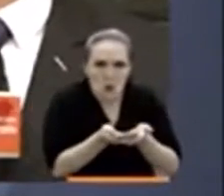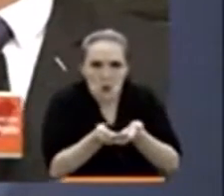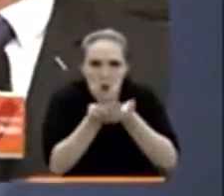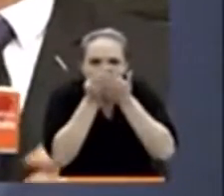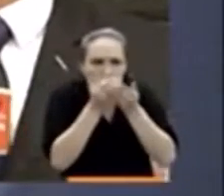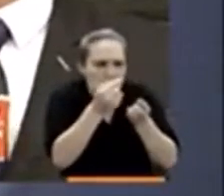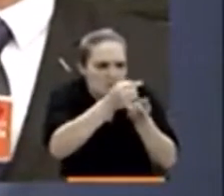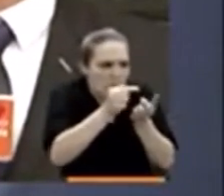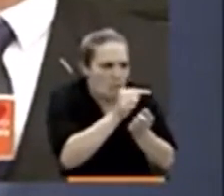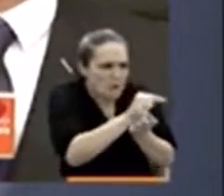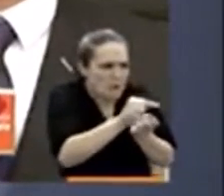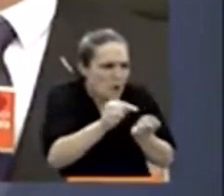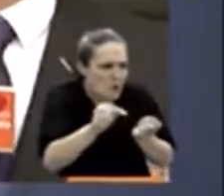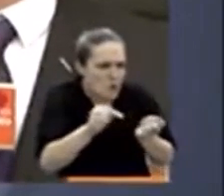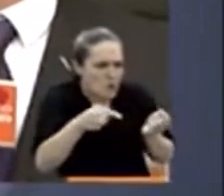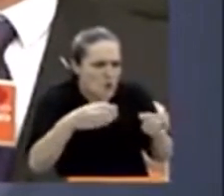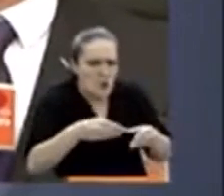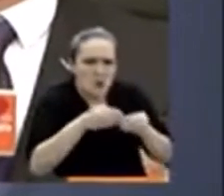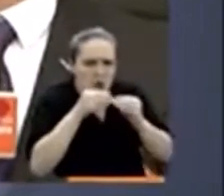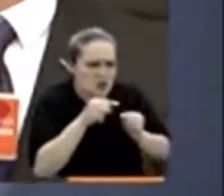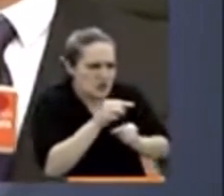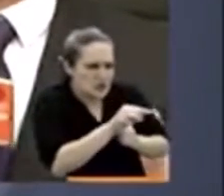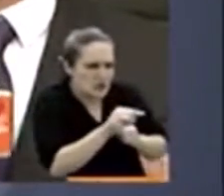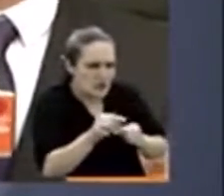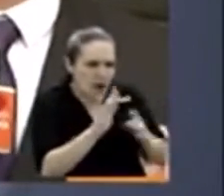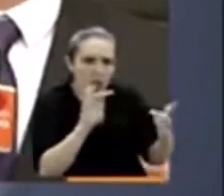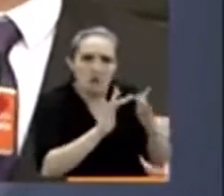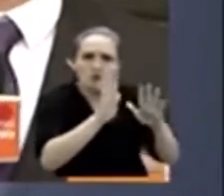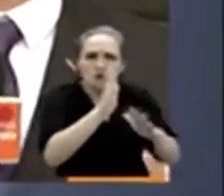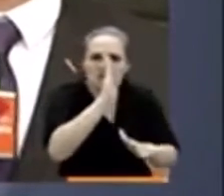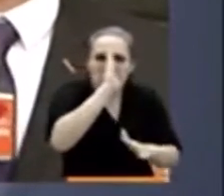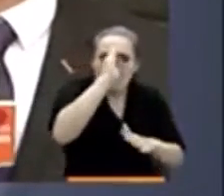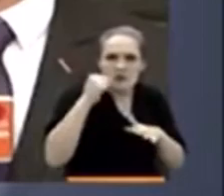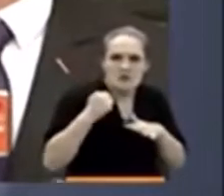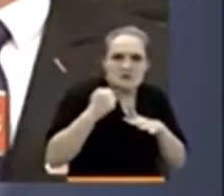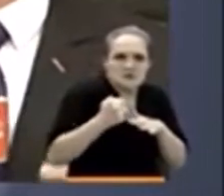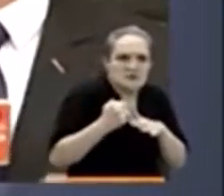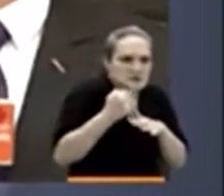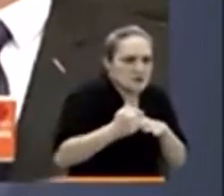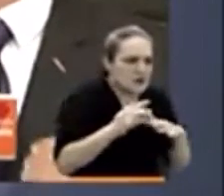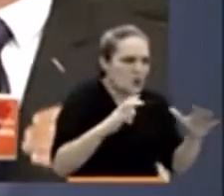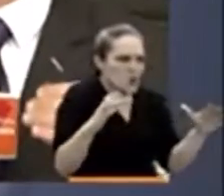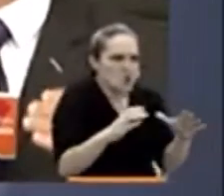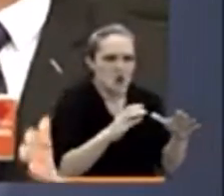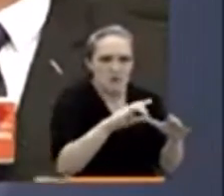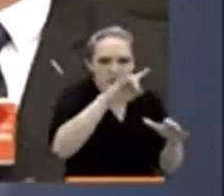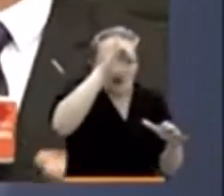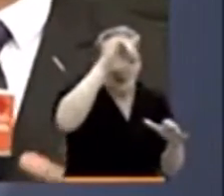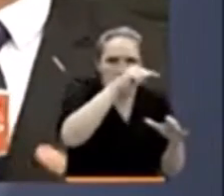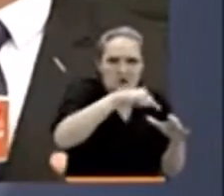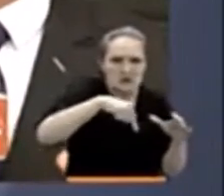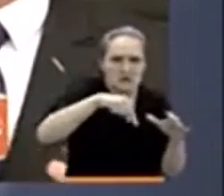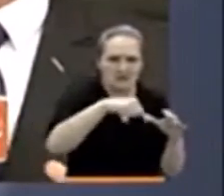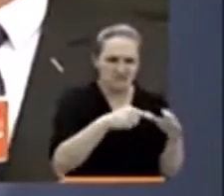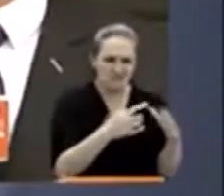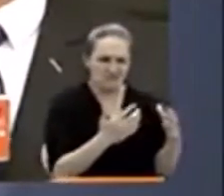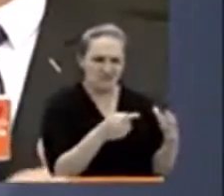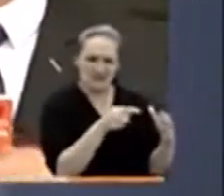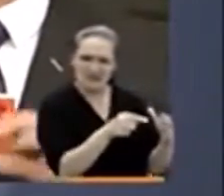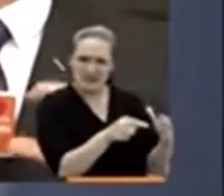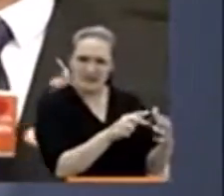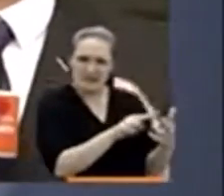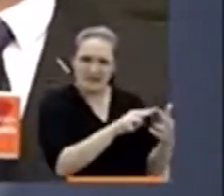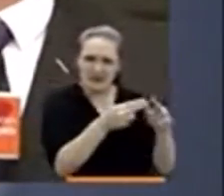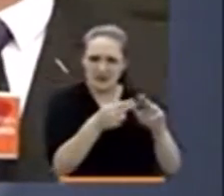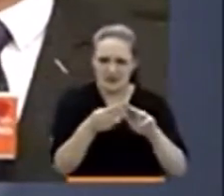de alguna manera hacían parte de los rituales que hacía esta supuesta secta satánica para encontrar huecas, en